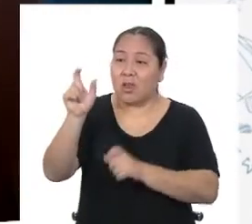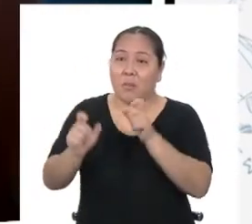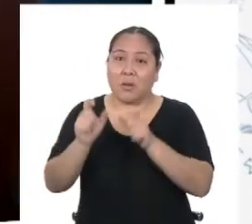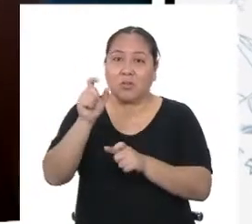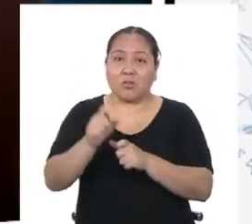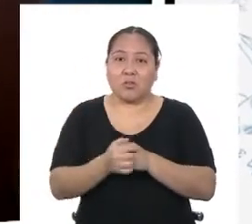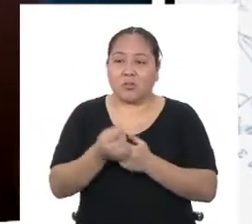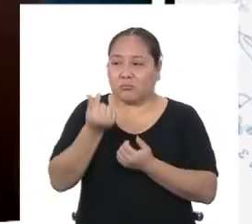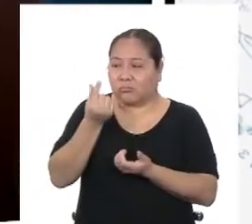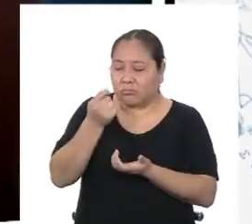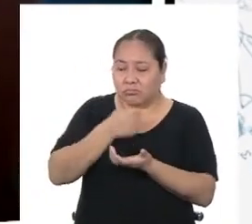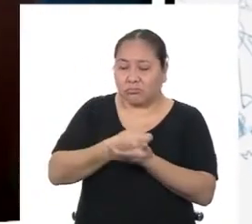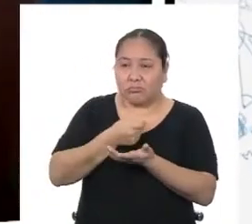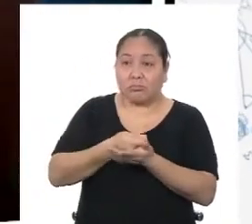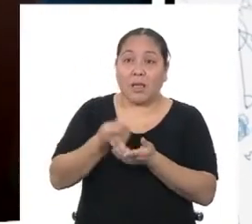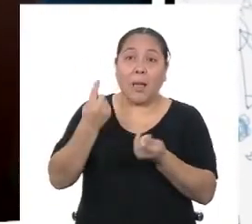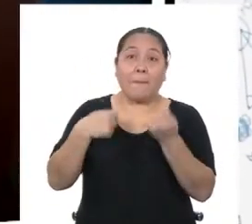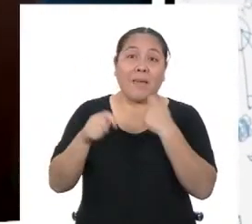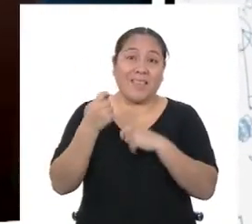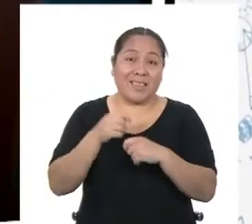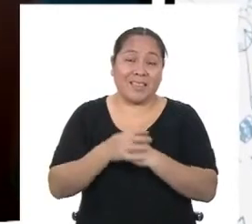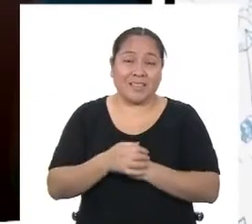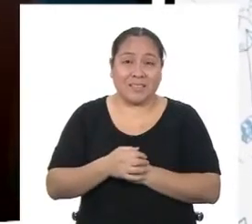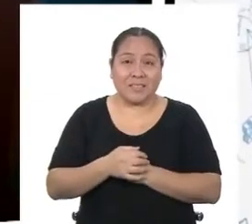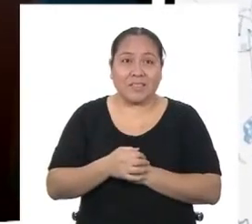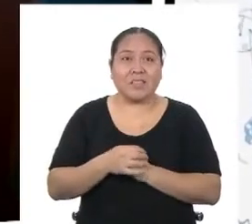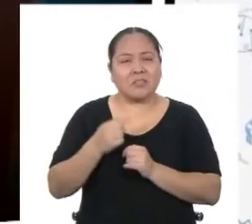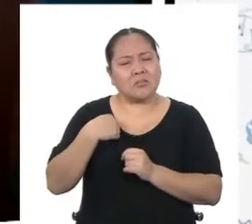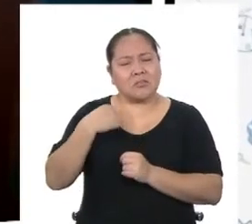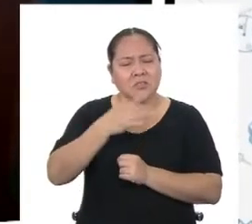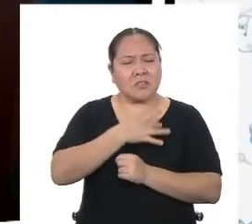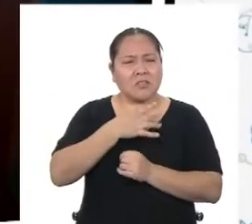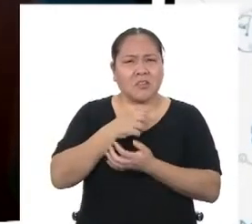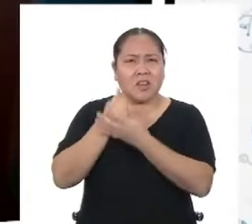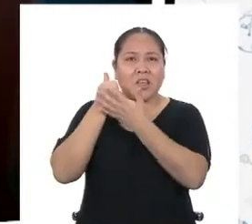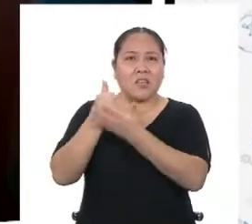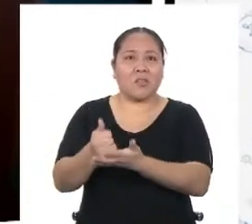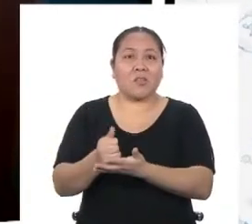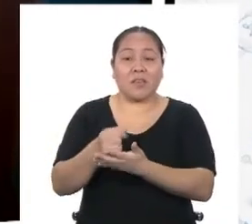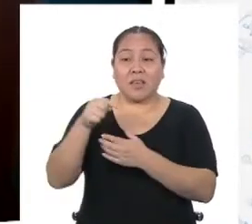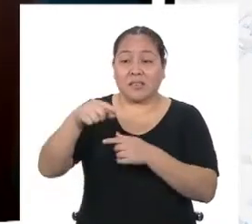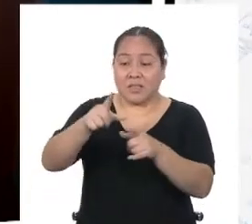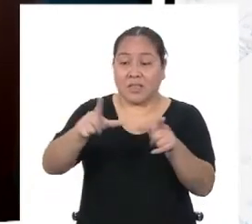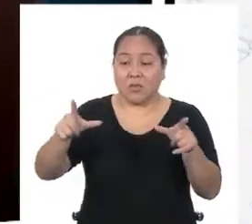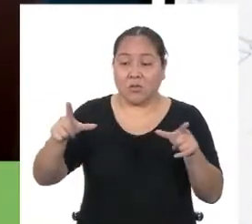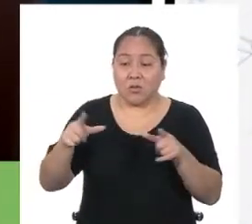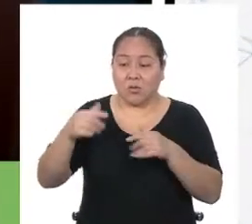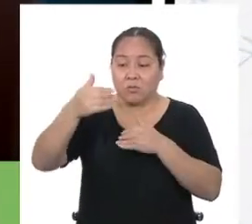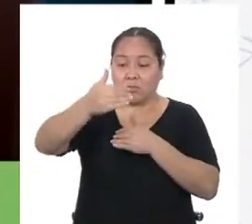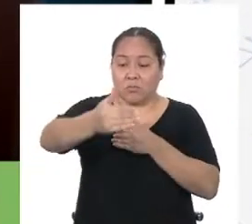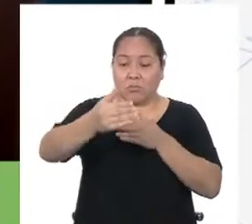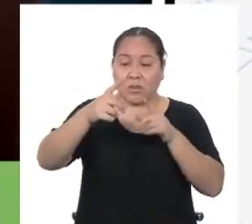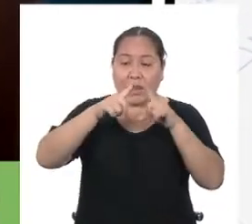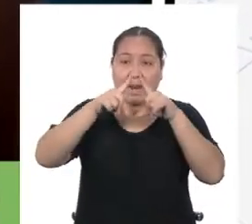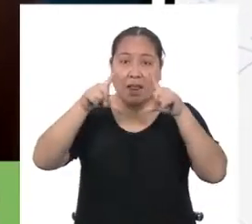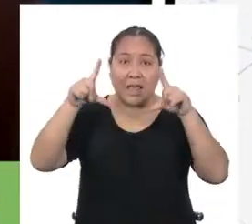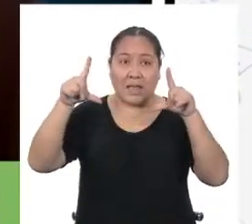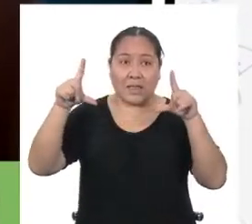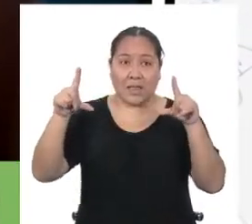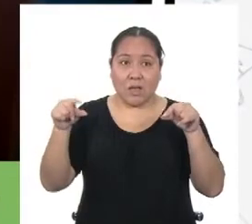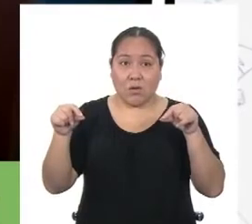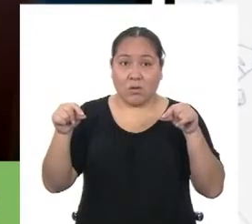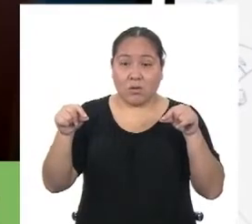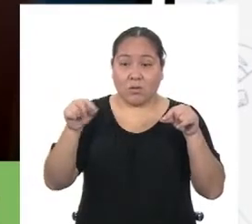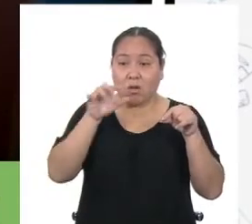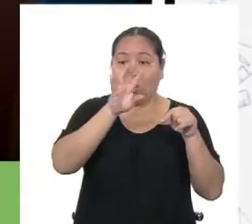sacando las cuentas de las ventas. Además, siendo que la ayudo mucho. El puesto tiene forma rectangular. Sé que